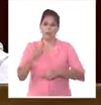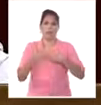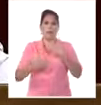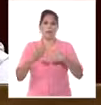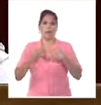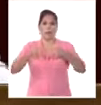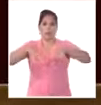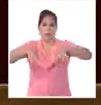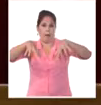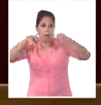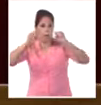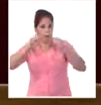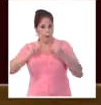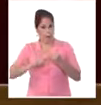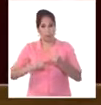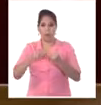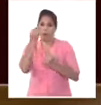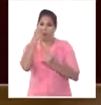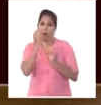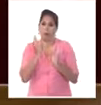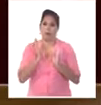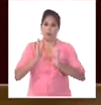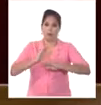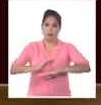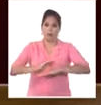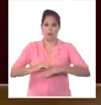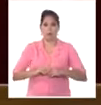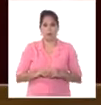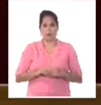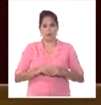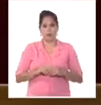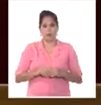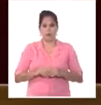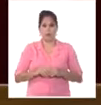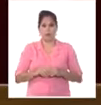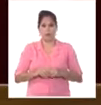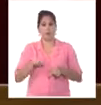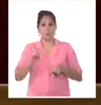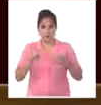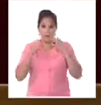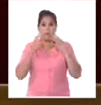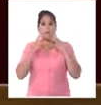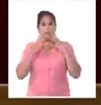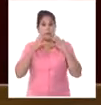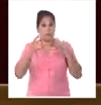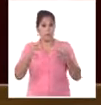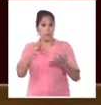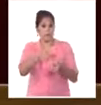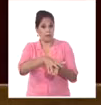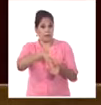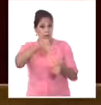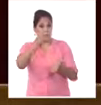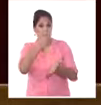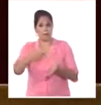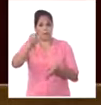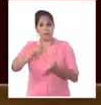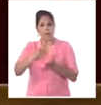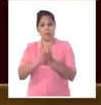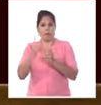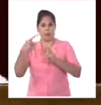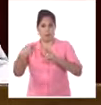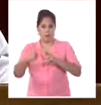la energía y de abastecimientos de todo tipo. La idea era encontrarnos en nuestras plazas este primero de mayo,